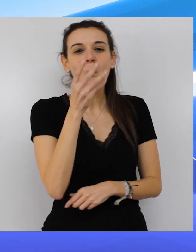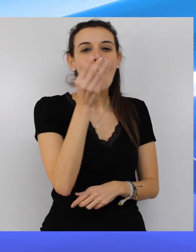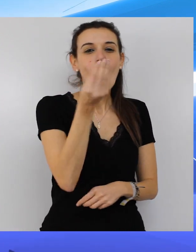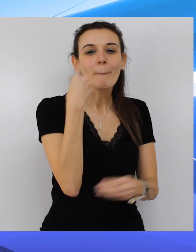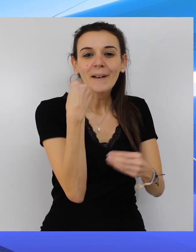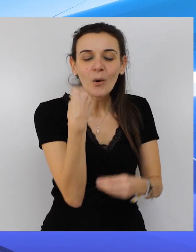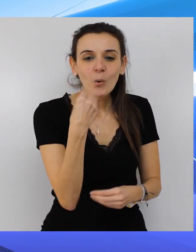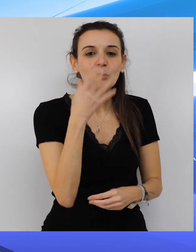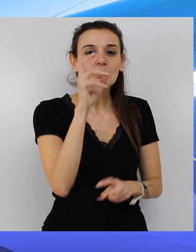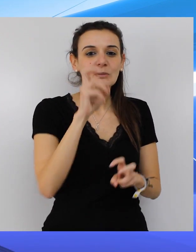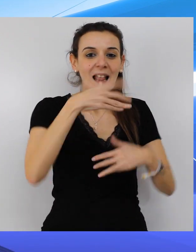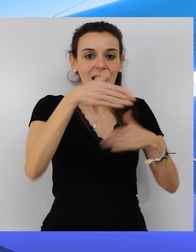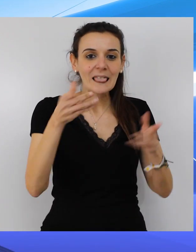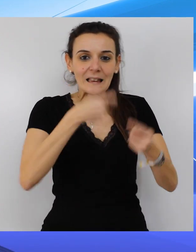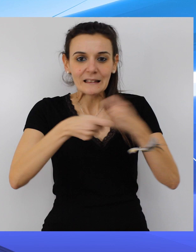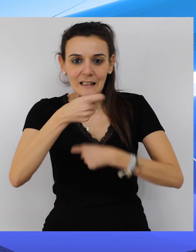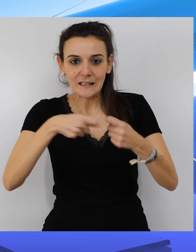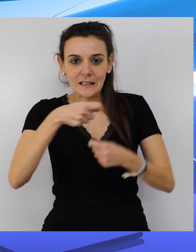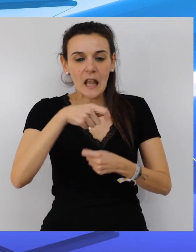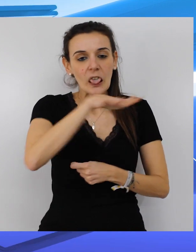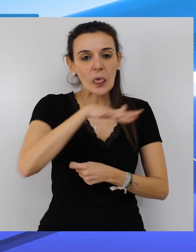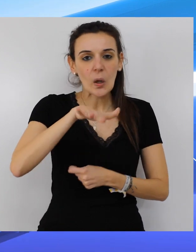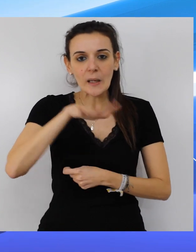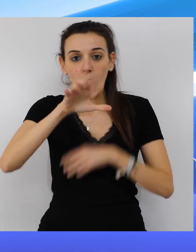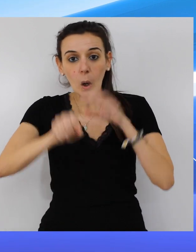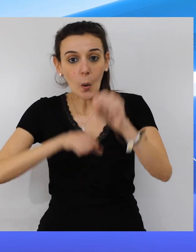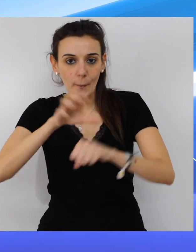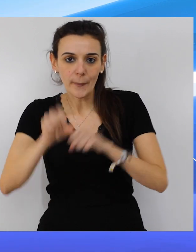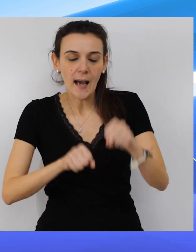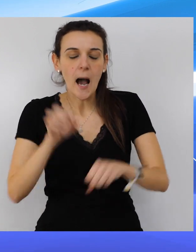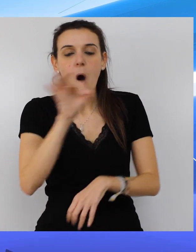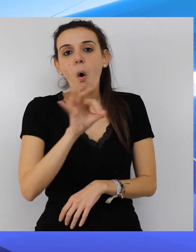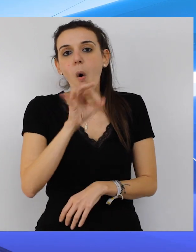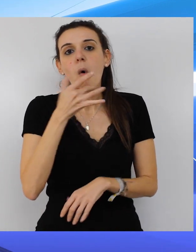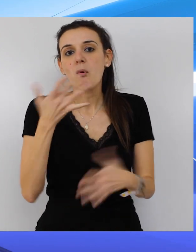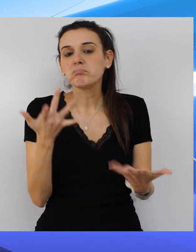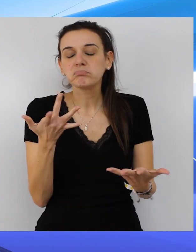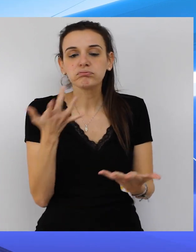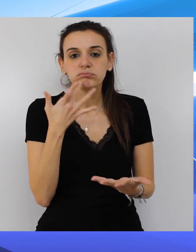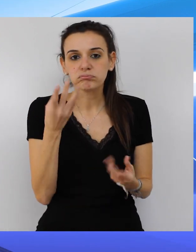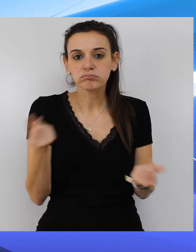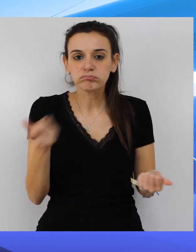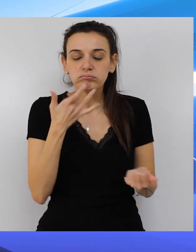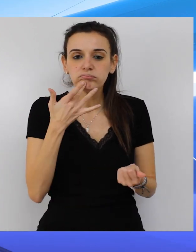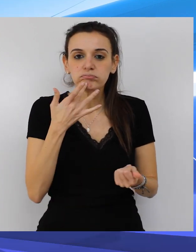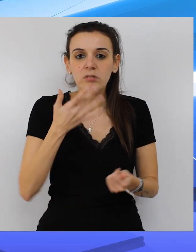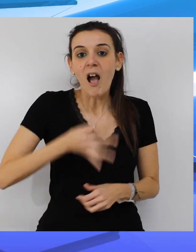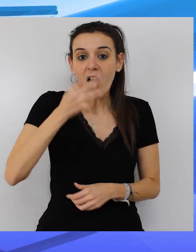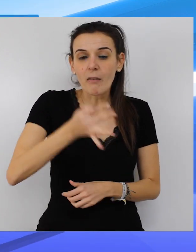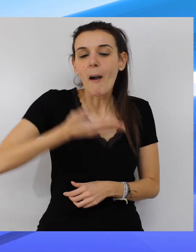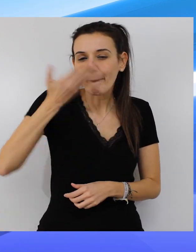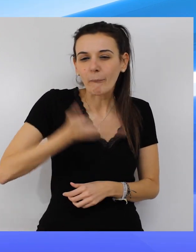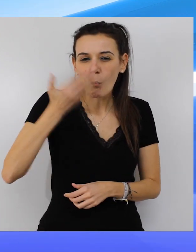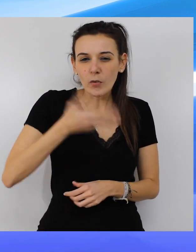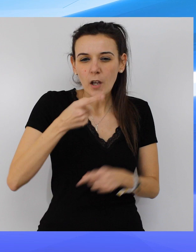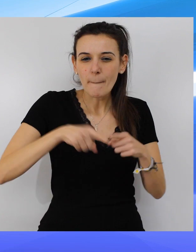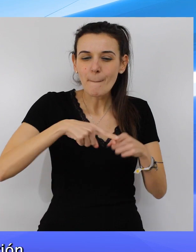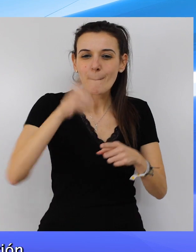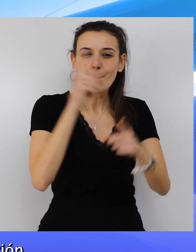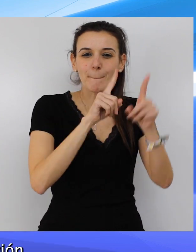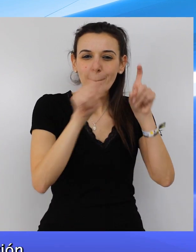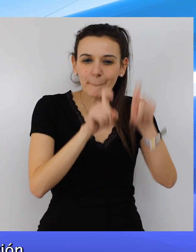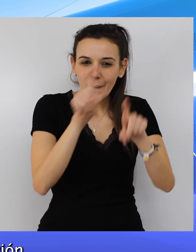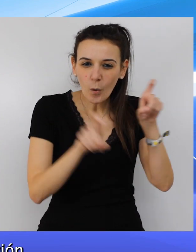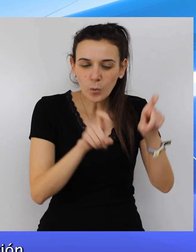preguntan por tiendas, zonas de compras y bastantes sobre todo